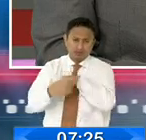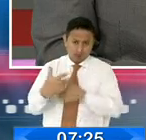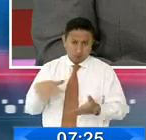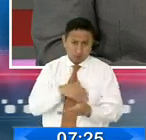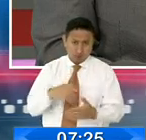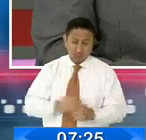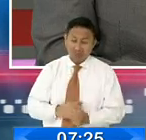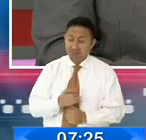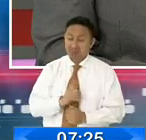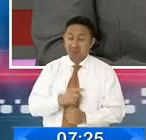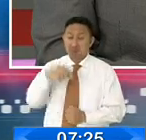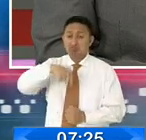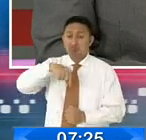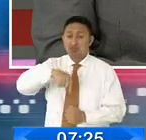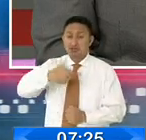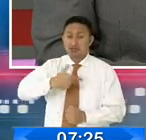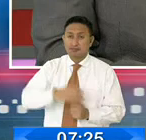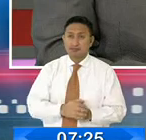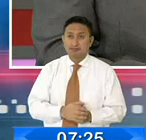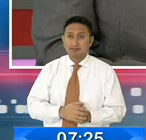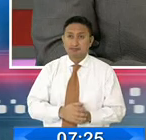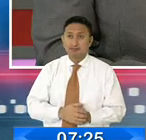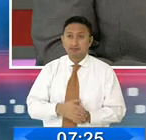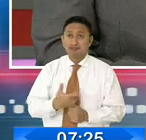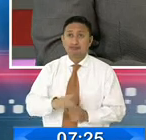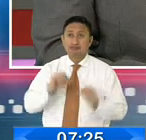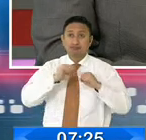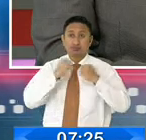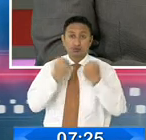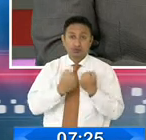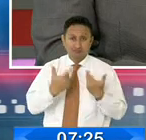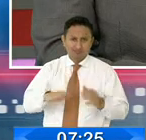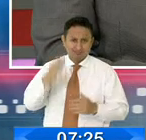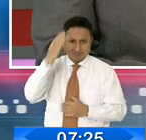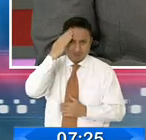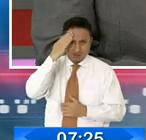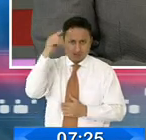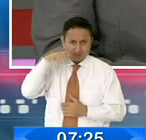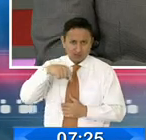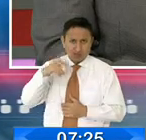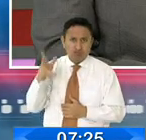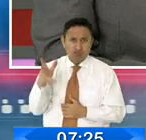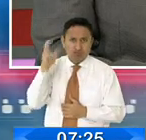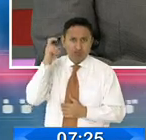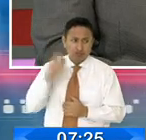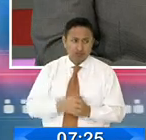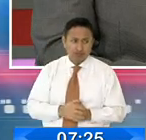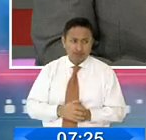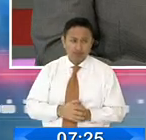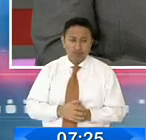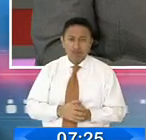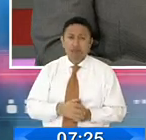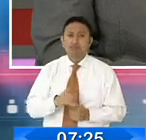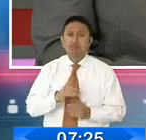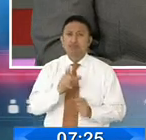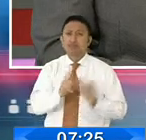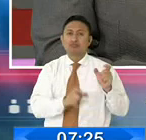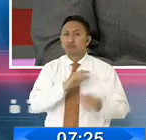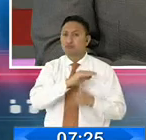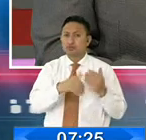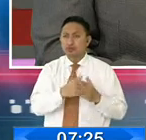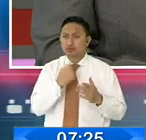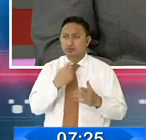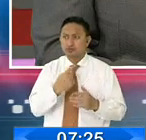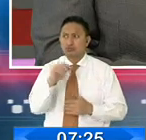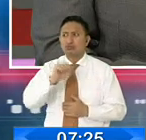Esto es lo que tiene claramente la memoria social. Así que cuando escuchamos que toda la gente dice, ah,